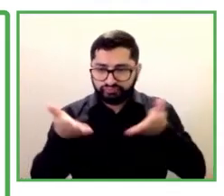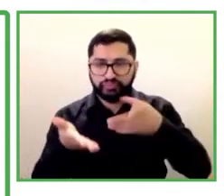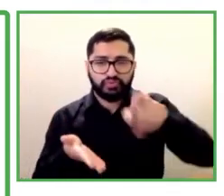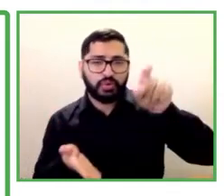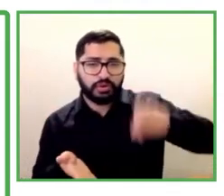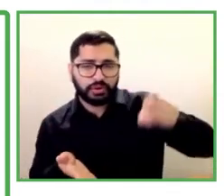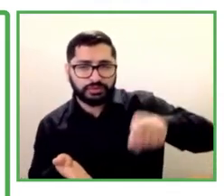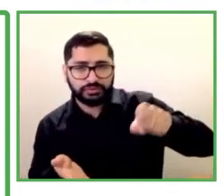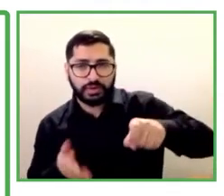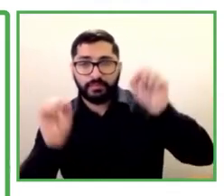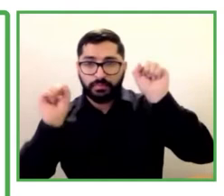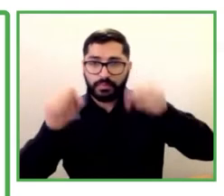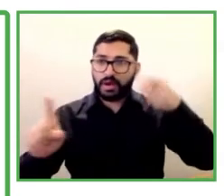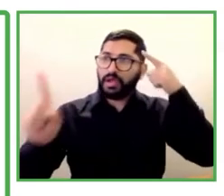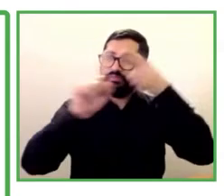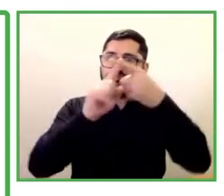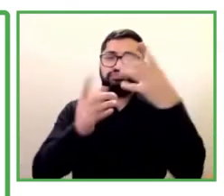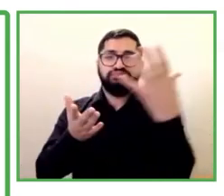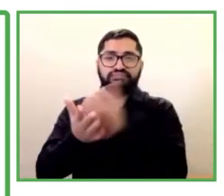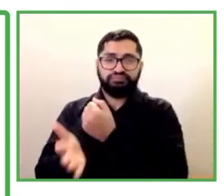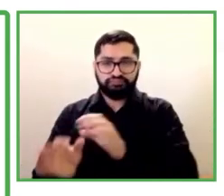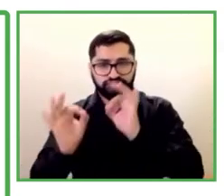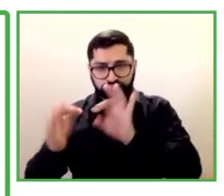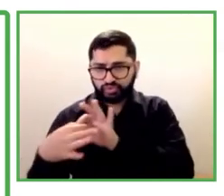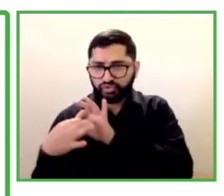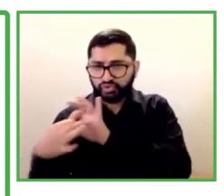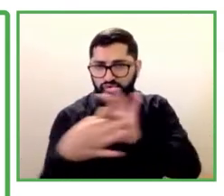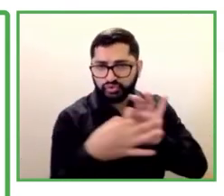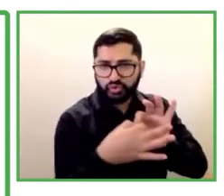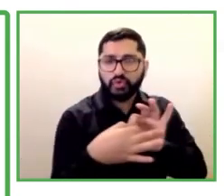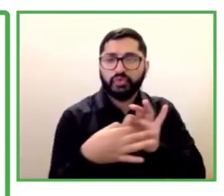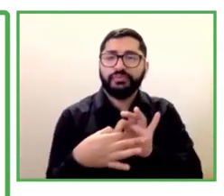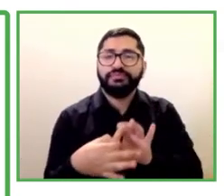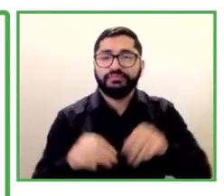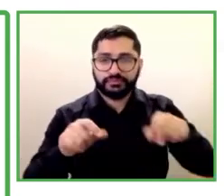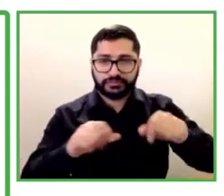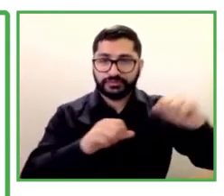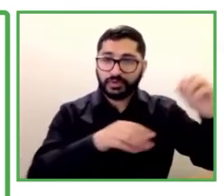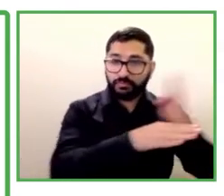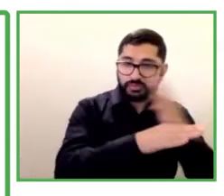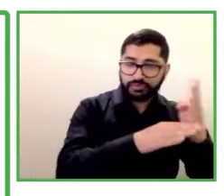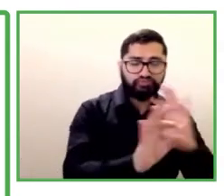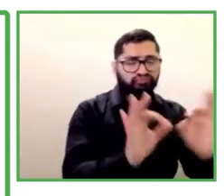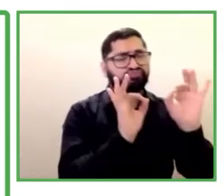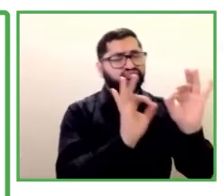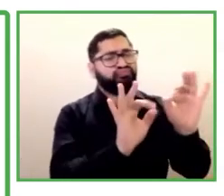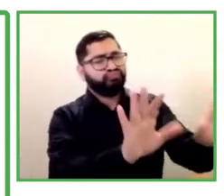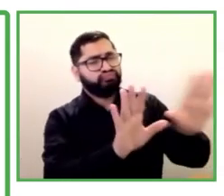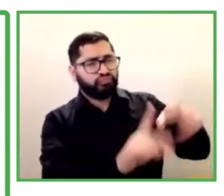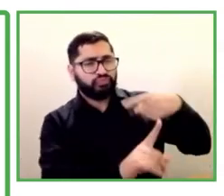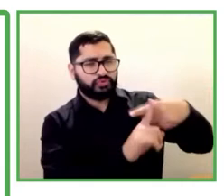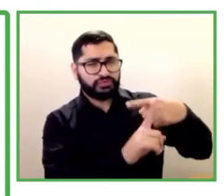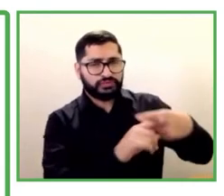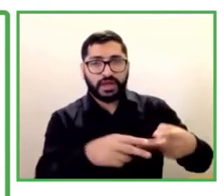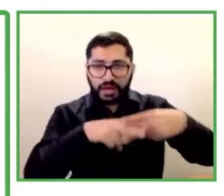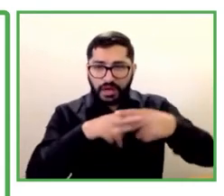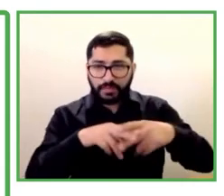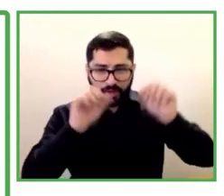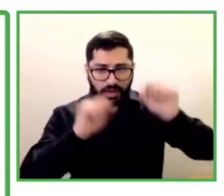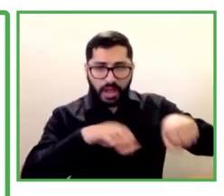esta franquicia exitosa. O con la franquicia, con esta herramienta de financiamiento, lo siento, nosotros podemos